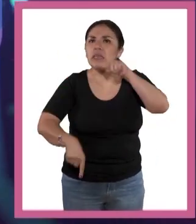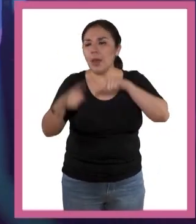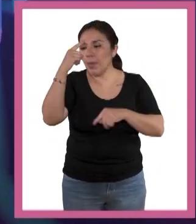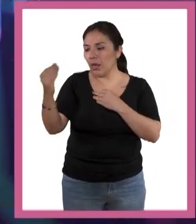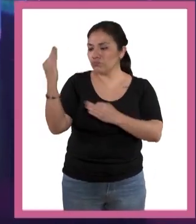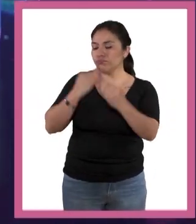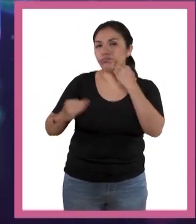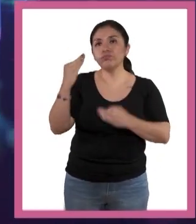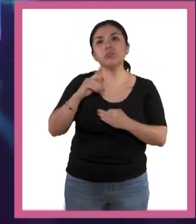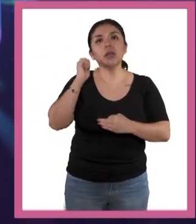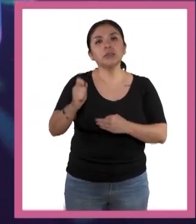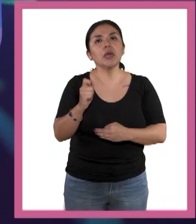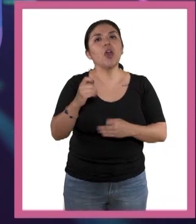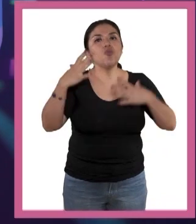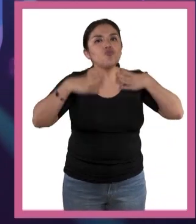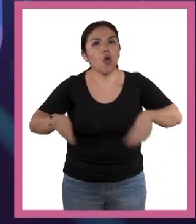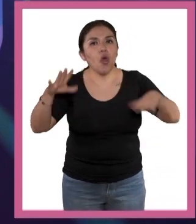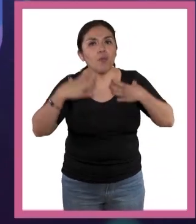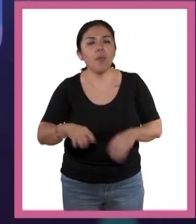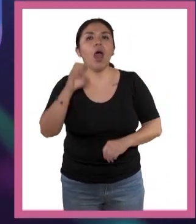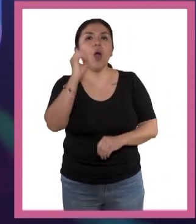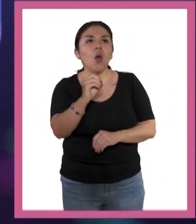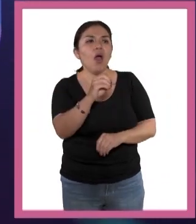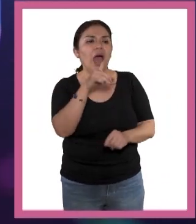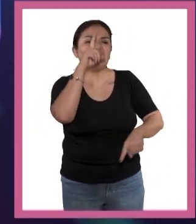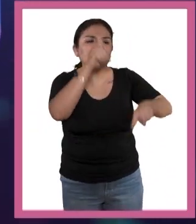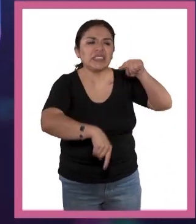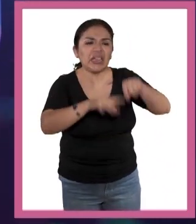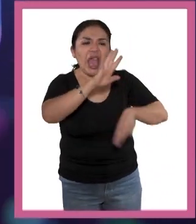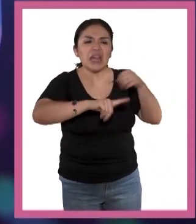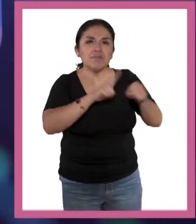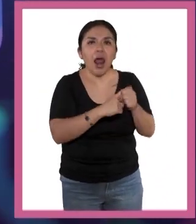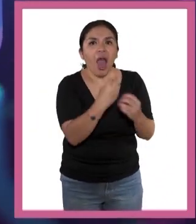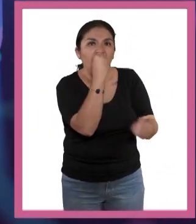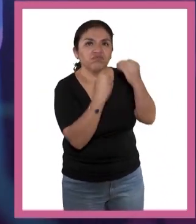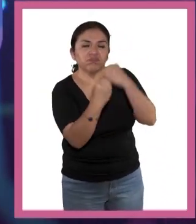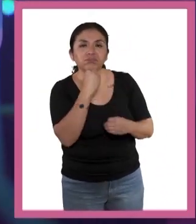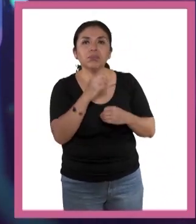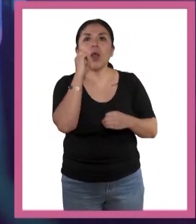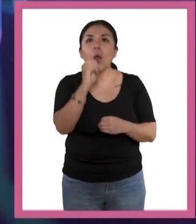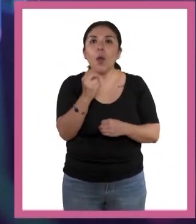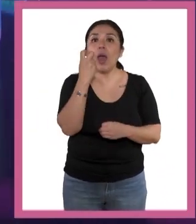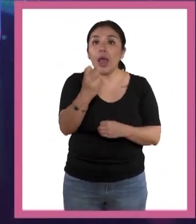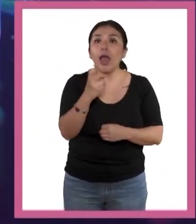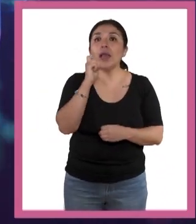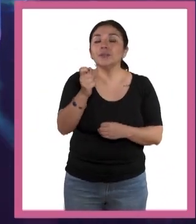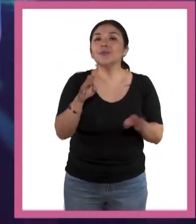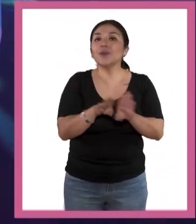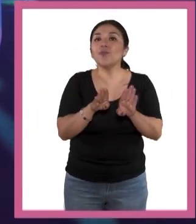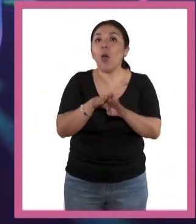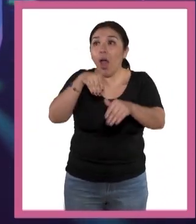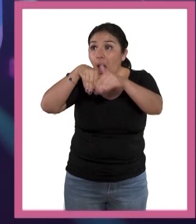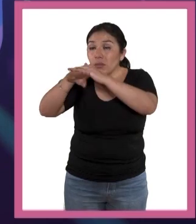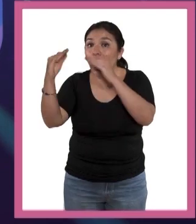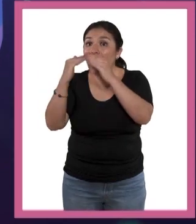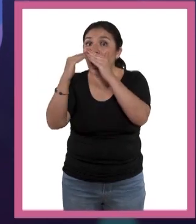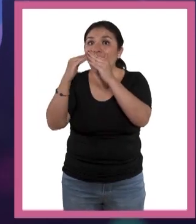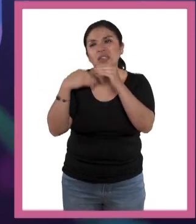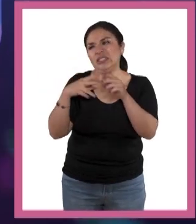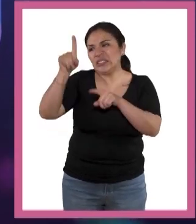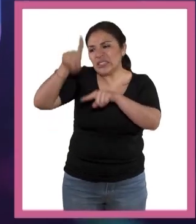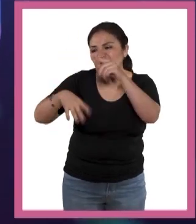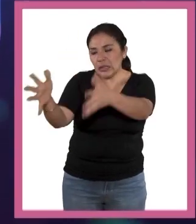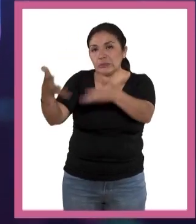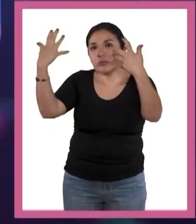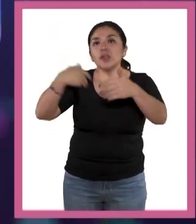ropa. Le da un garrotazo al que tiene grasa, se lo come y se... Un segundito. Le da un garrotazo al que tiene su caverna y ya tiene casa.